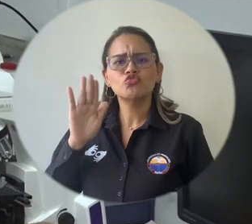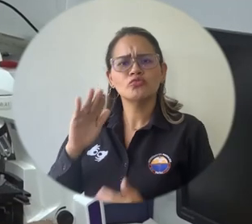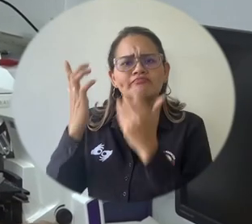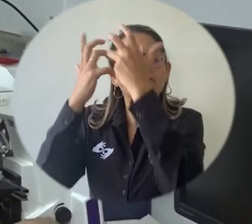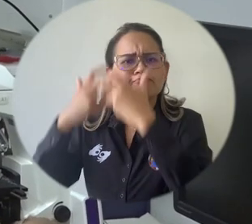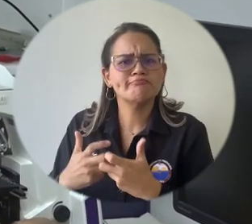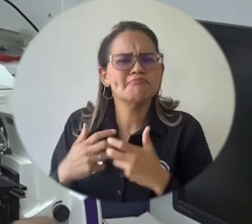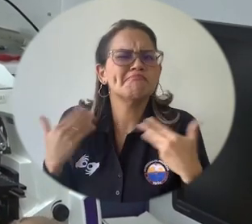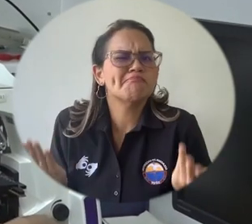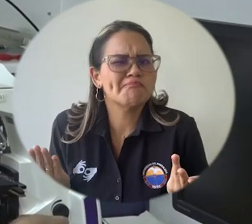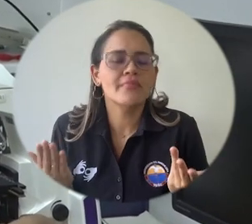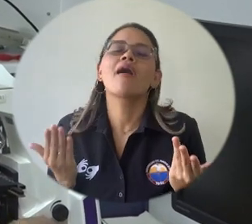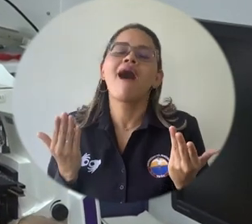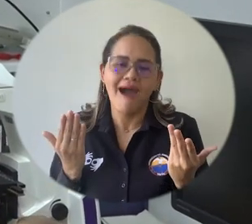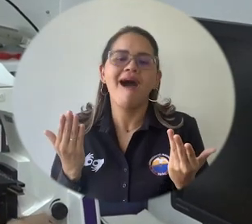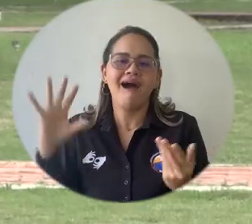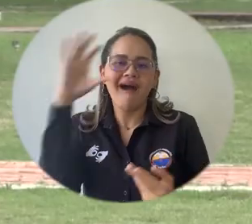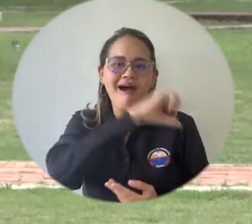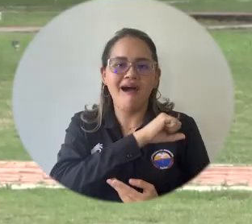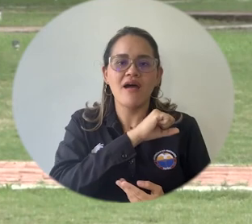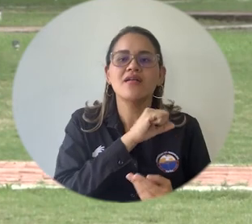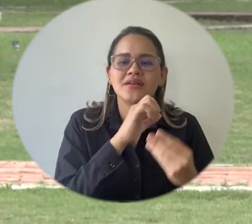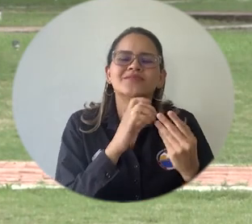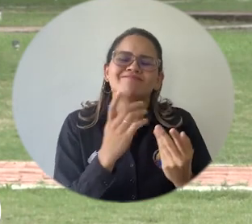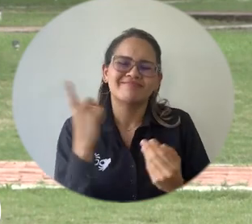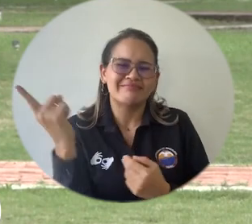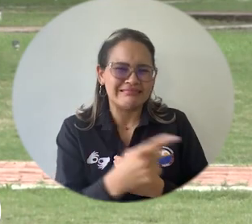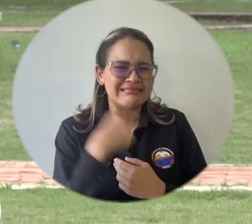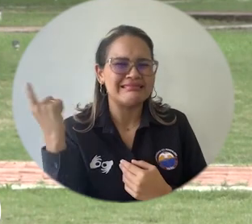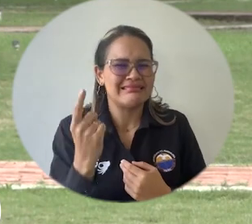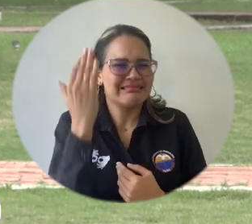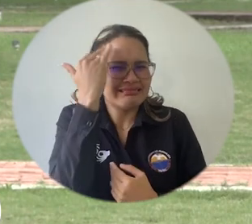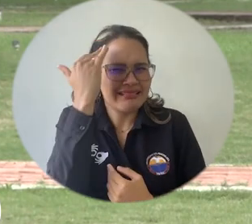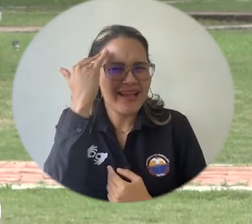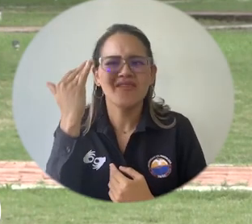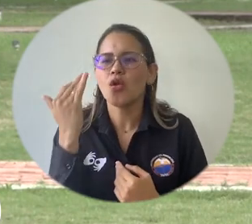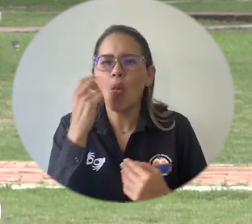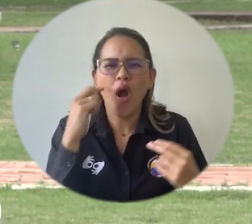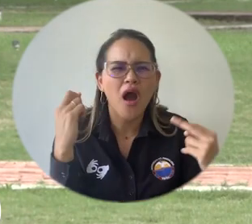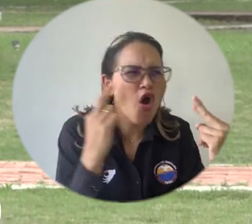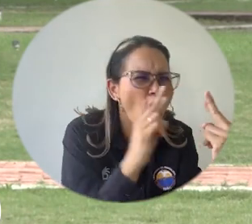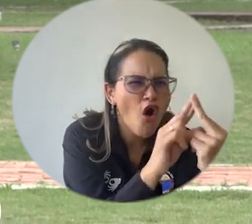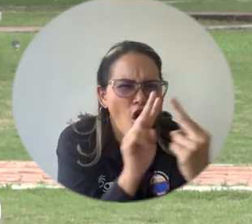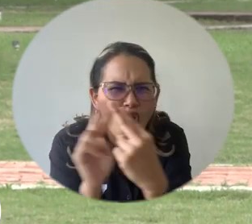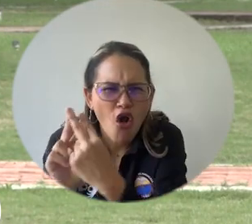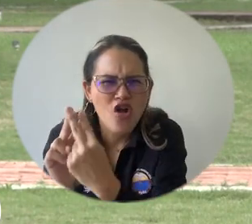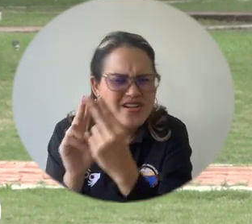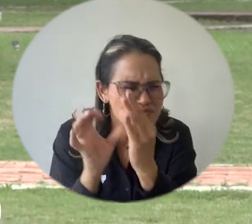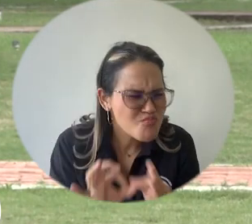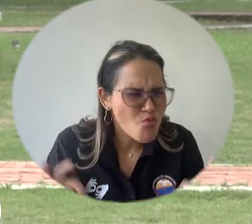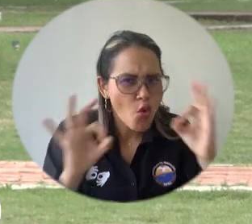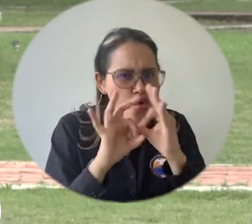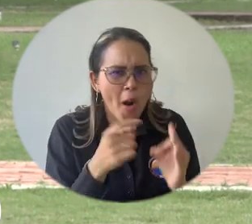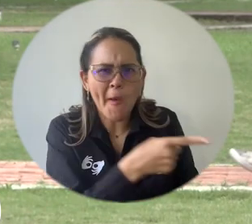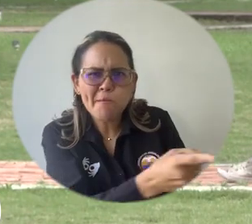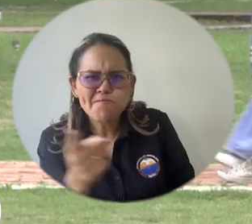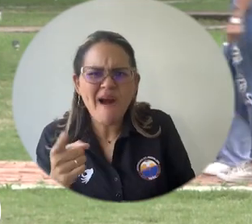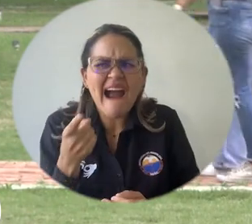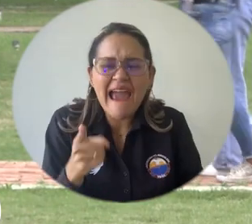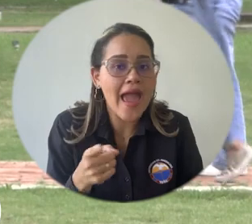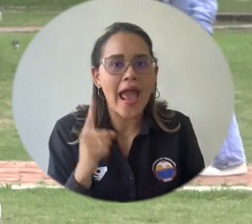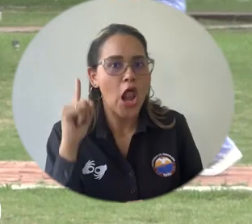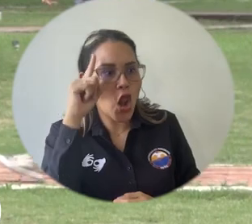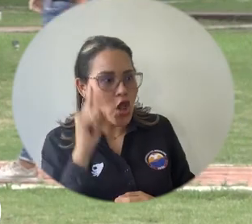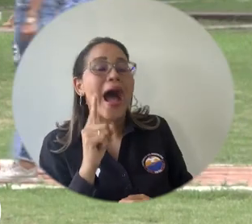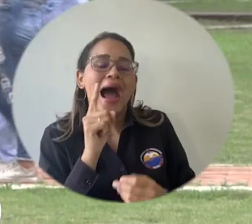Biotours nace como una respuesta a la necesidad que hay por conocer todo lo que nos rodea y así poder conservarlo.